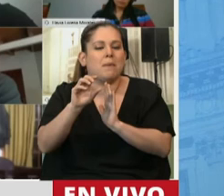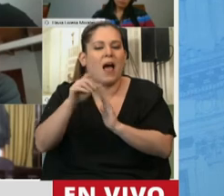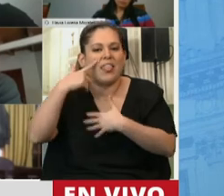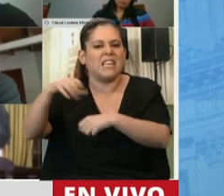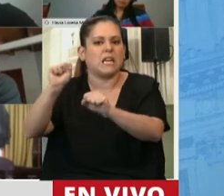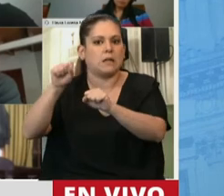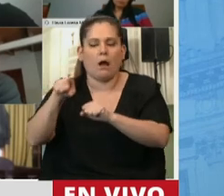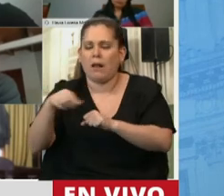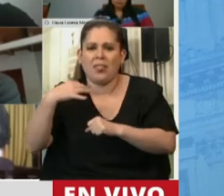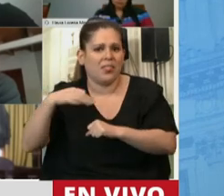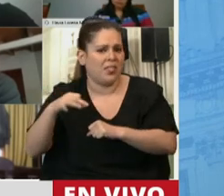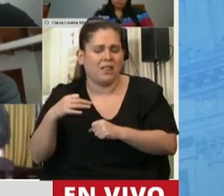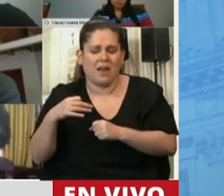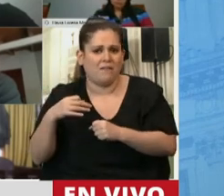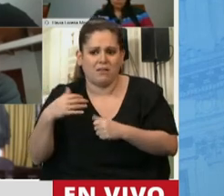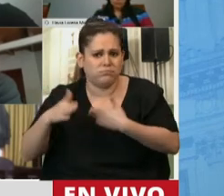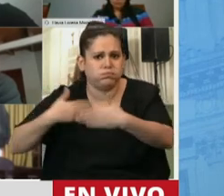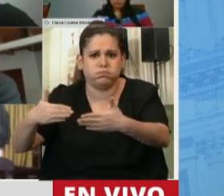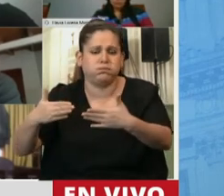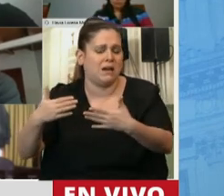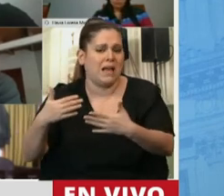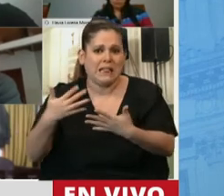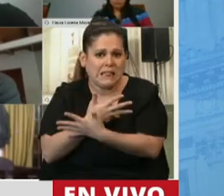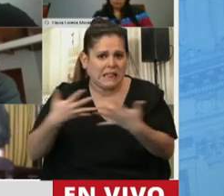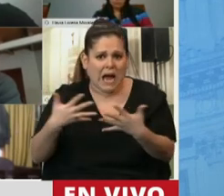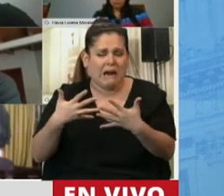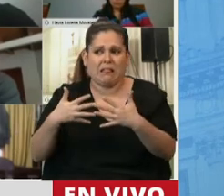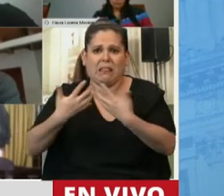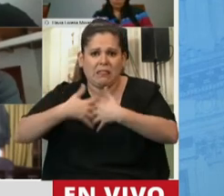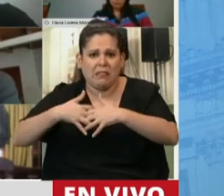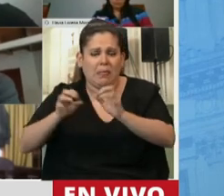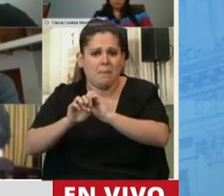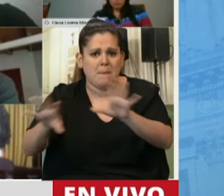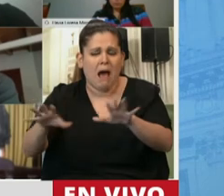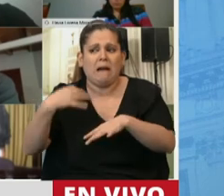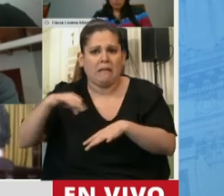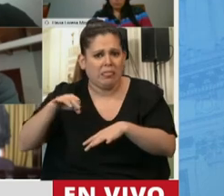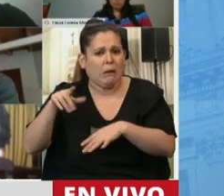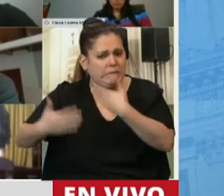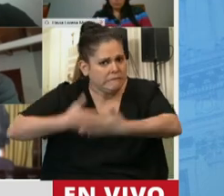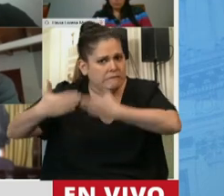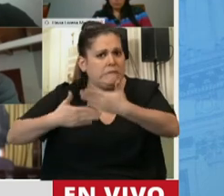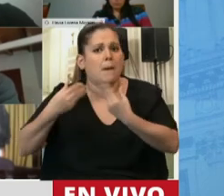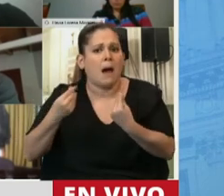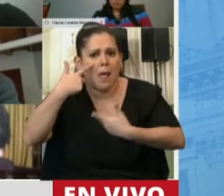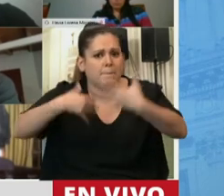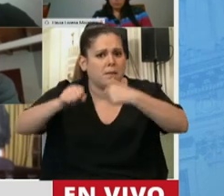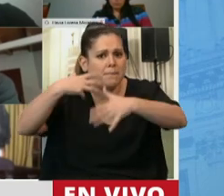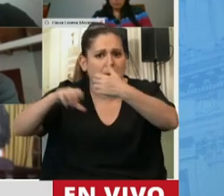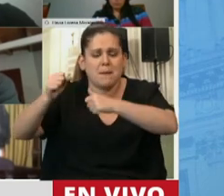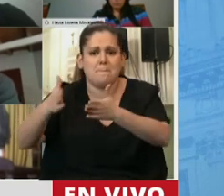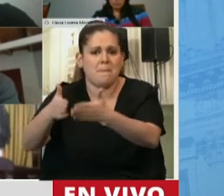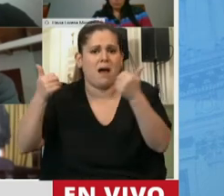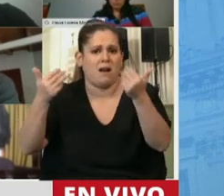aplicando mal. Y esto realmente es una estrategia absolutamente fundamental para prevenir nuevos casos y frenar la